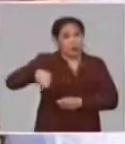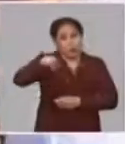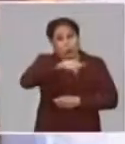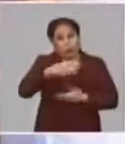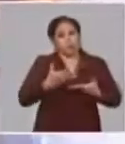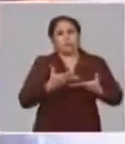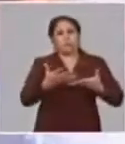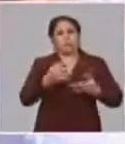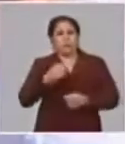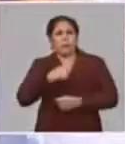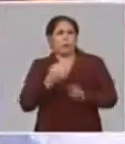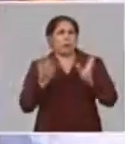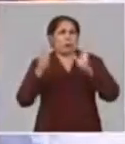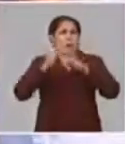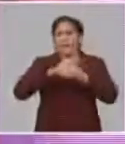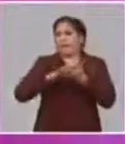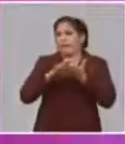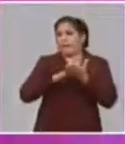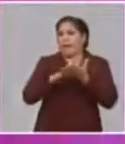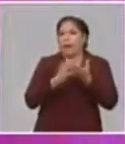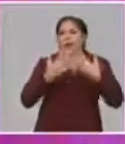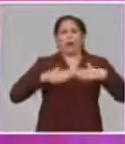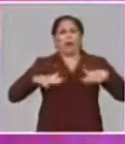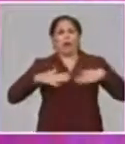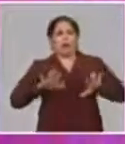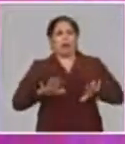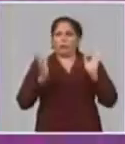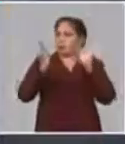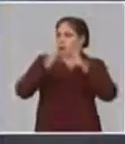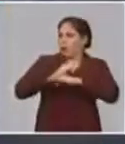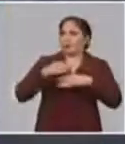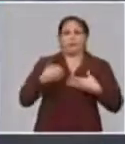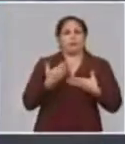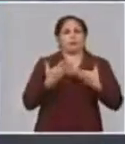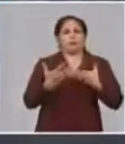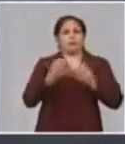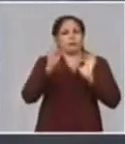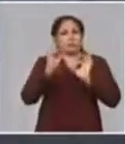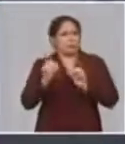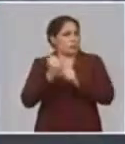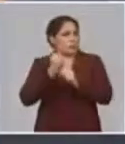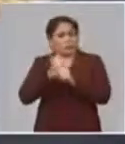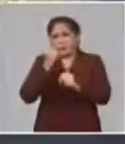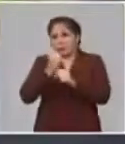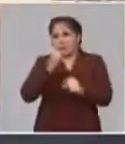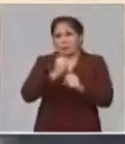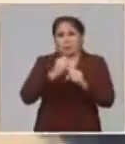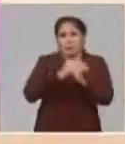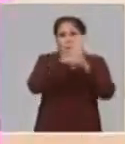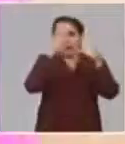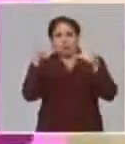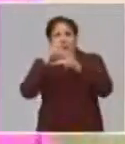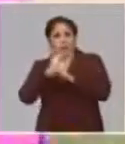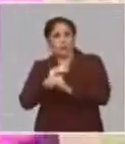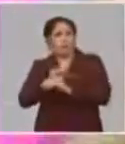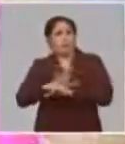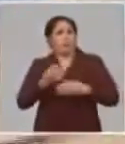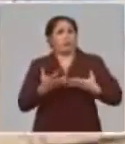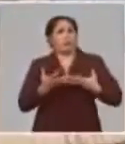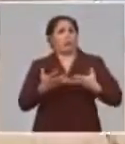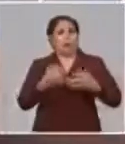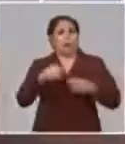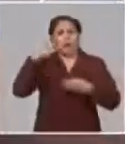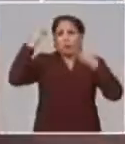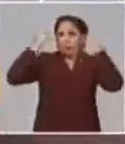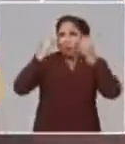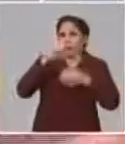para mí no hay, ya lo dije, no hay hora ni obstáculo para realizar la tarea. Ella no le preocupa de